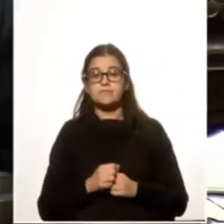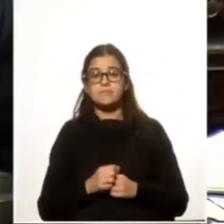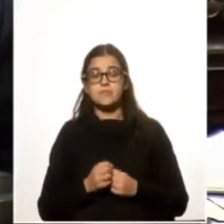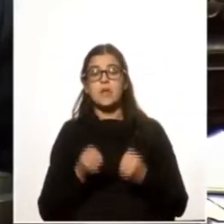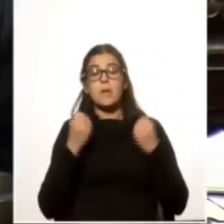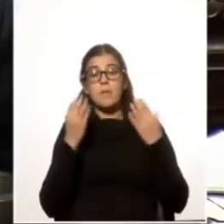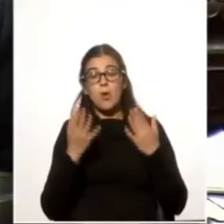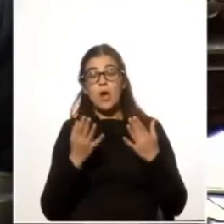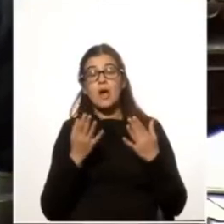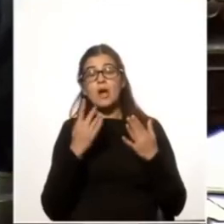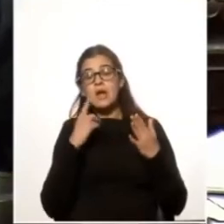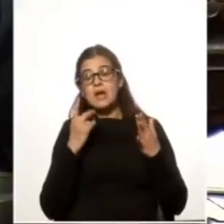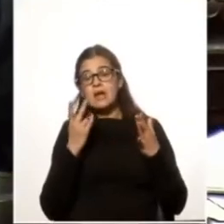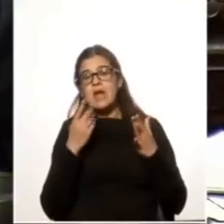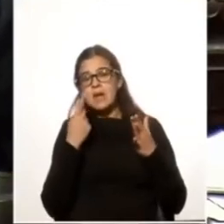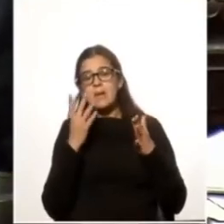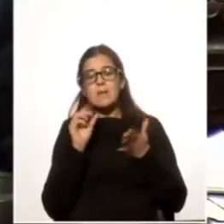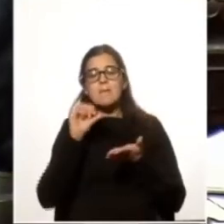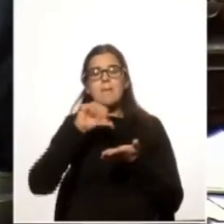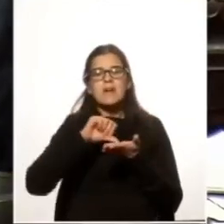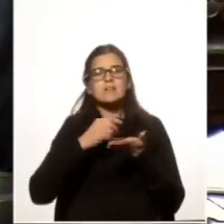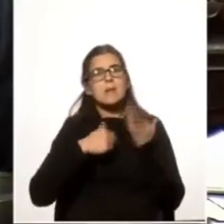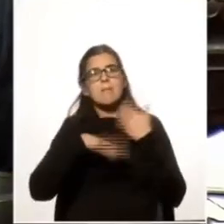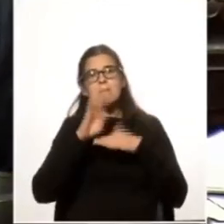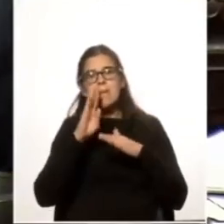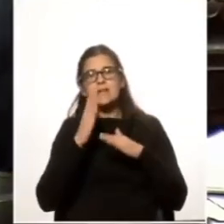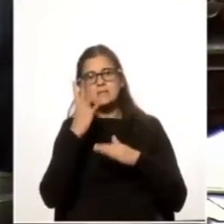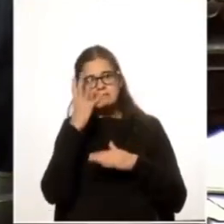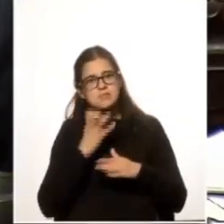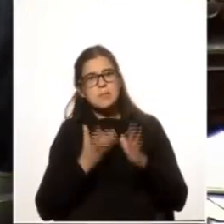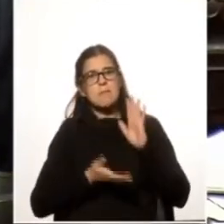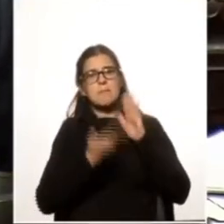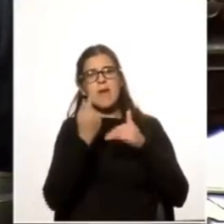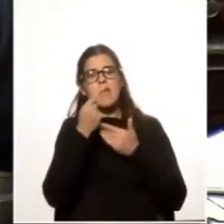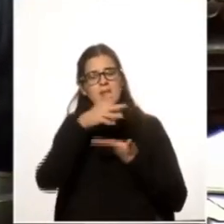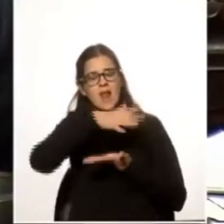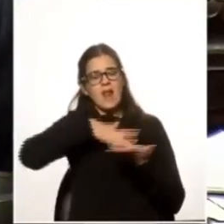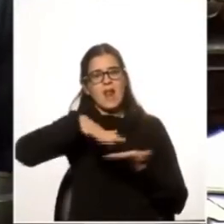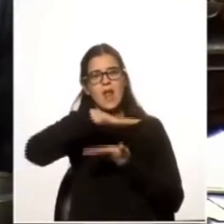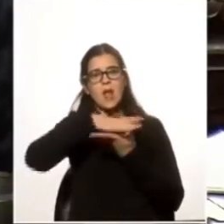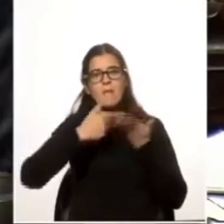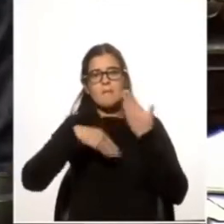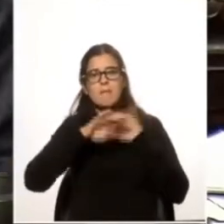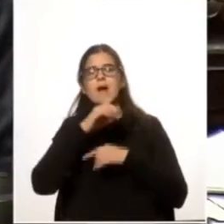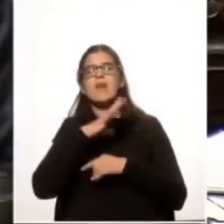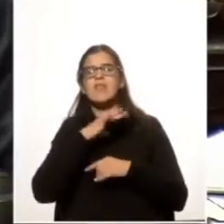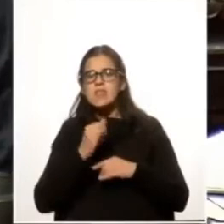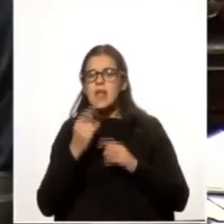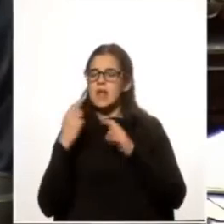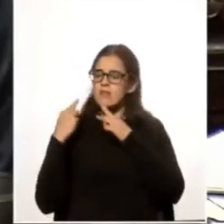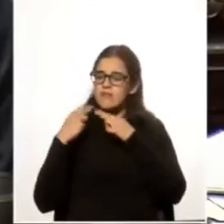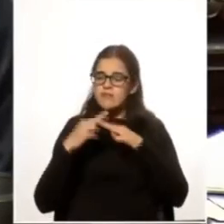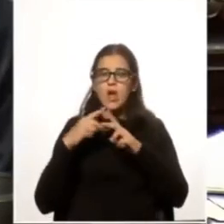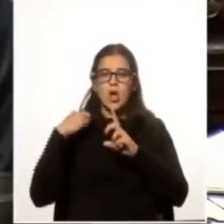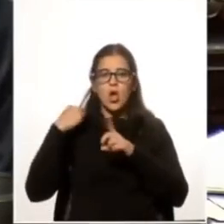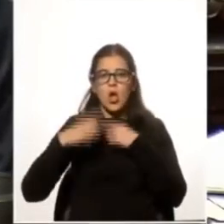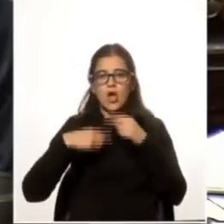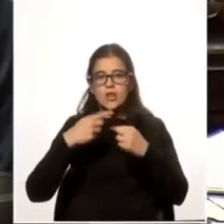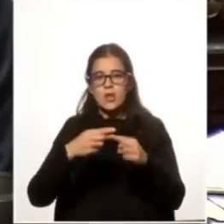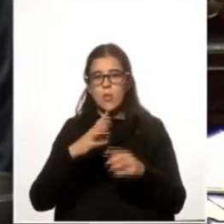porque nos asocia a uno de los países más serios de la región, que ha tenido una continuidad